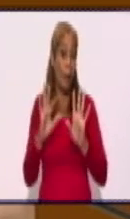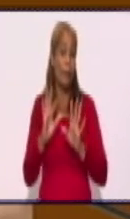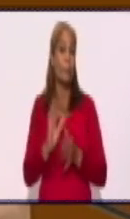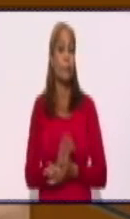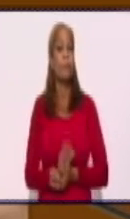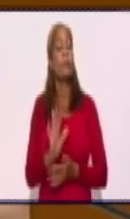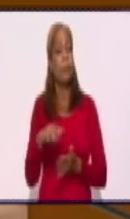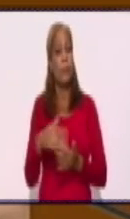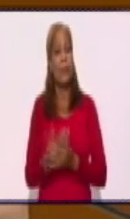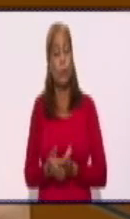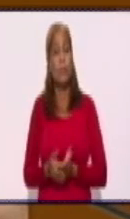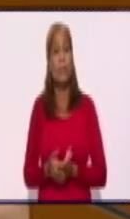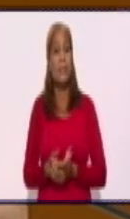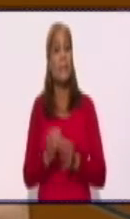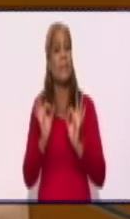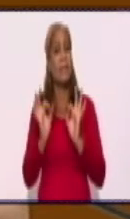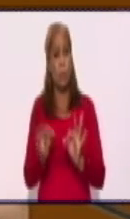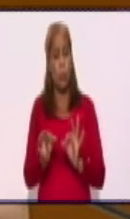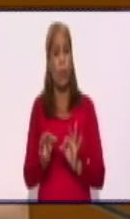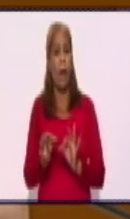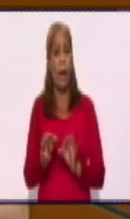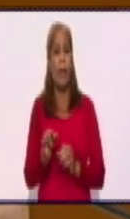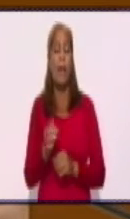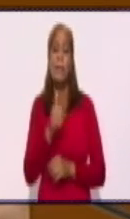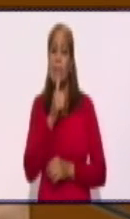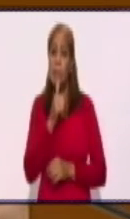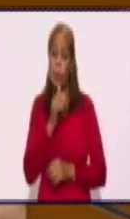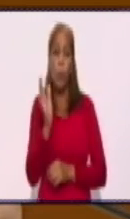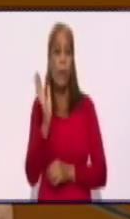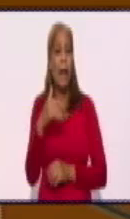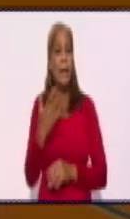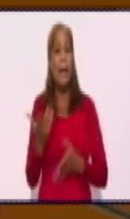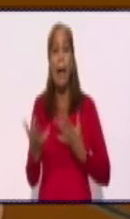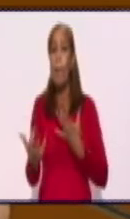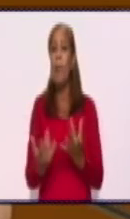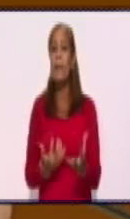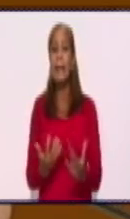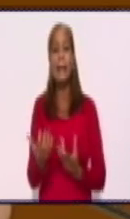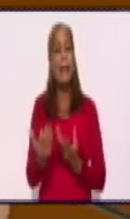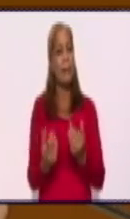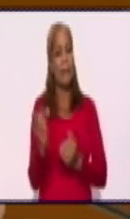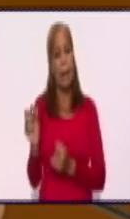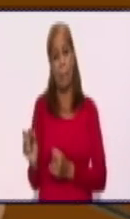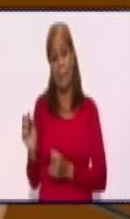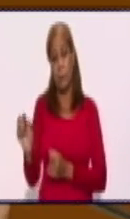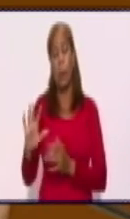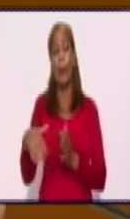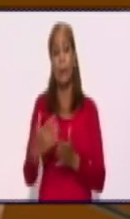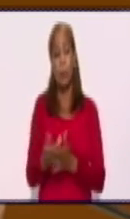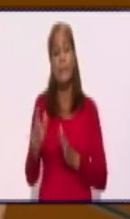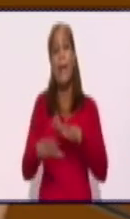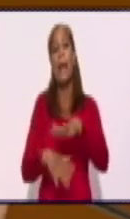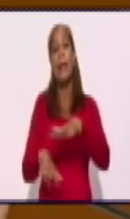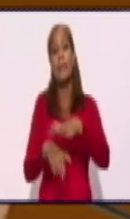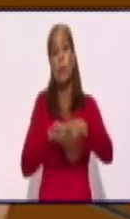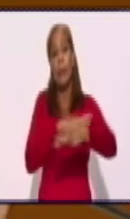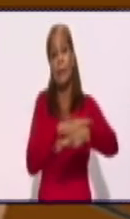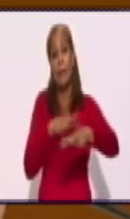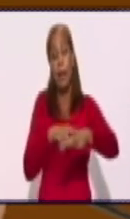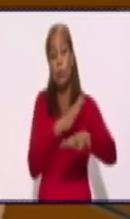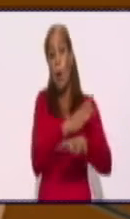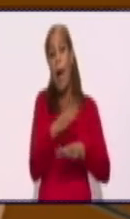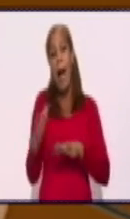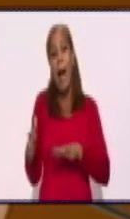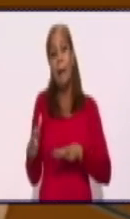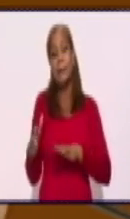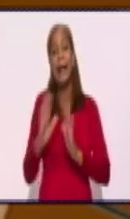Sin duda alguna, la movilidad tiene mucho que ver con esto. Estamos hablando que para esta región de acá y hasta la zona ahí de Manzanillo, hay